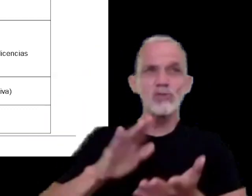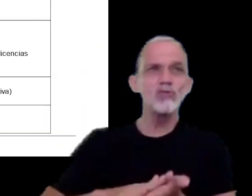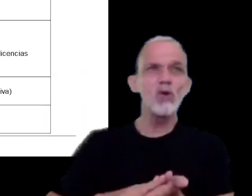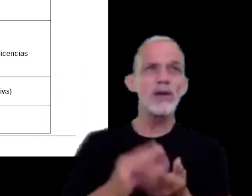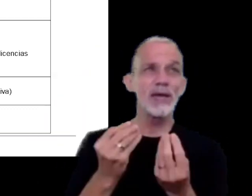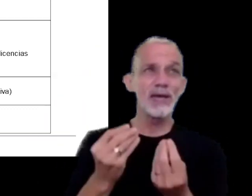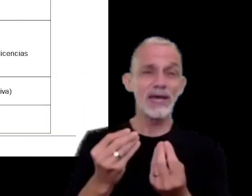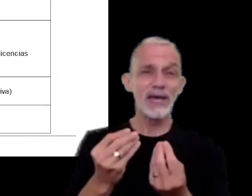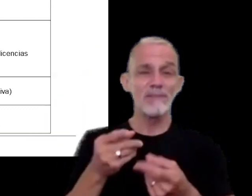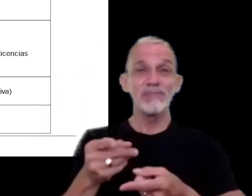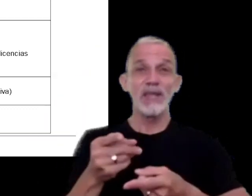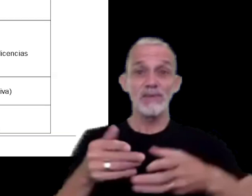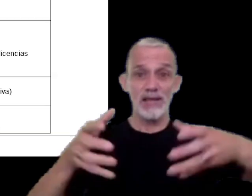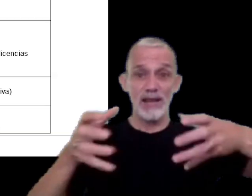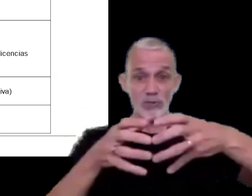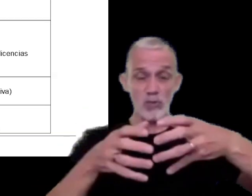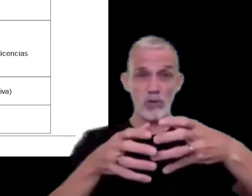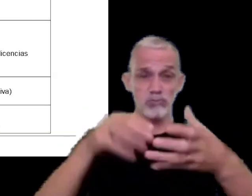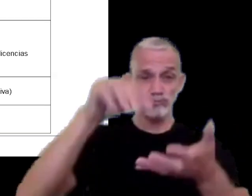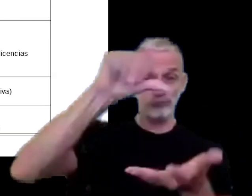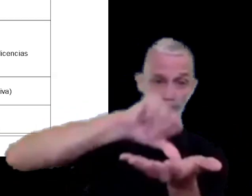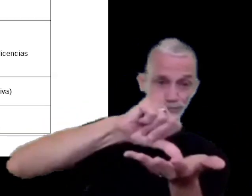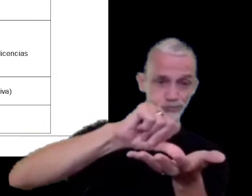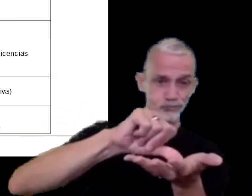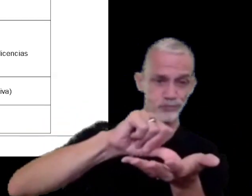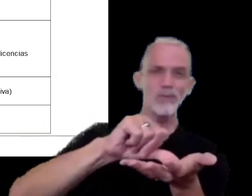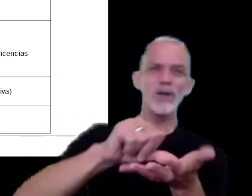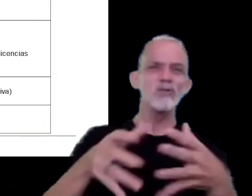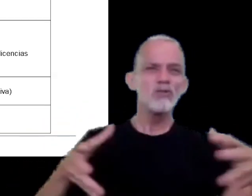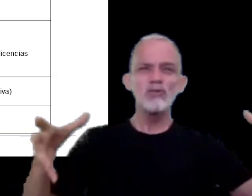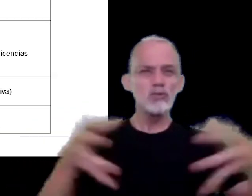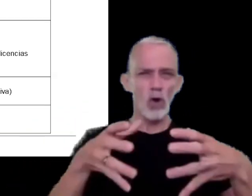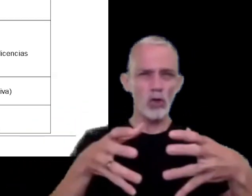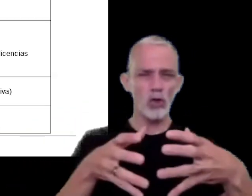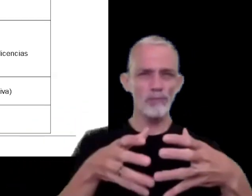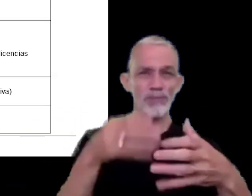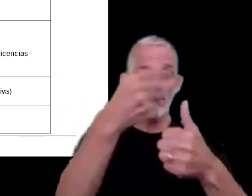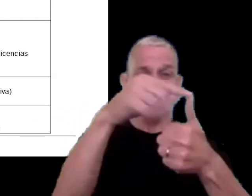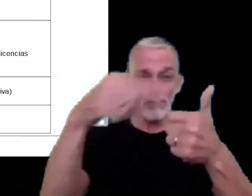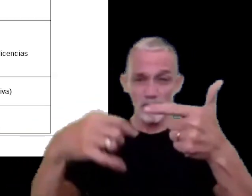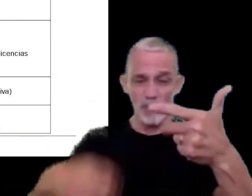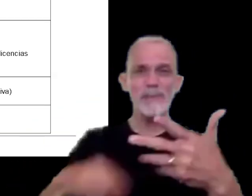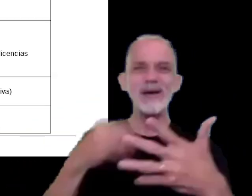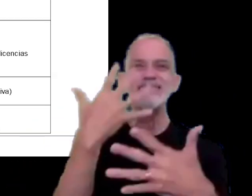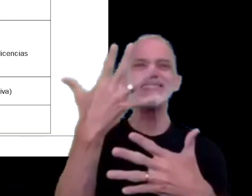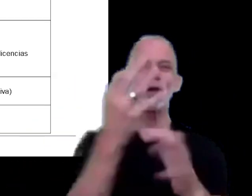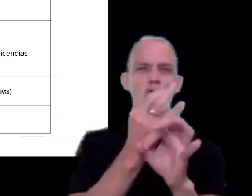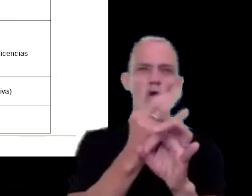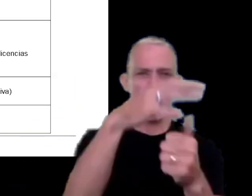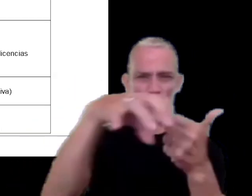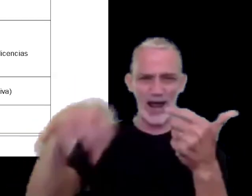el grupo multinacional en su conjunto está dividido en cinco categorías